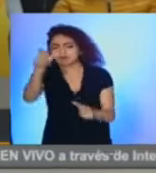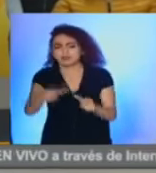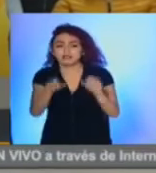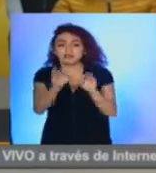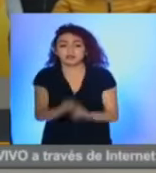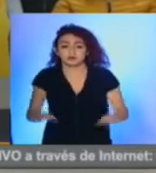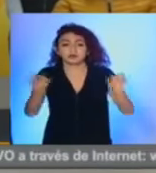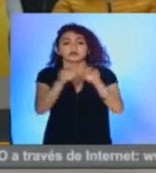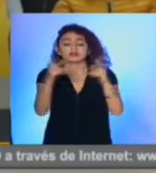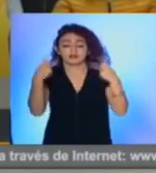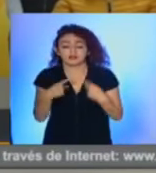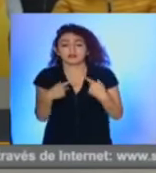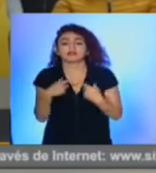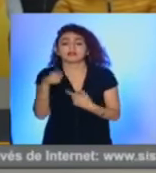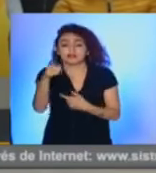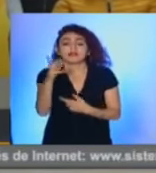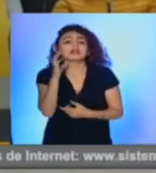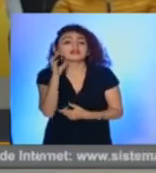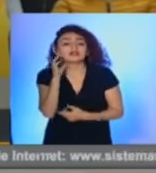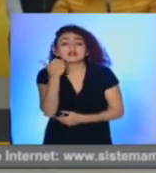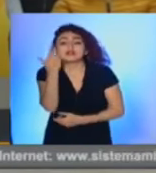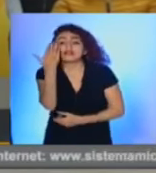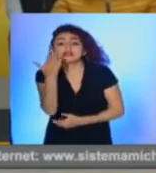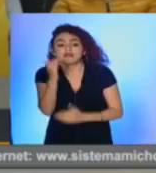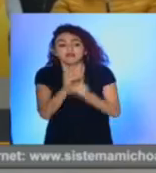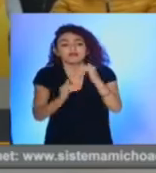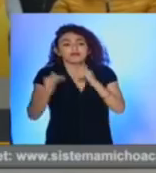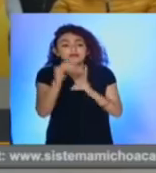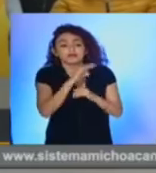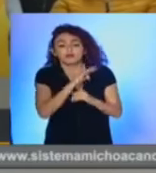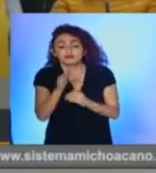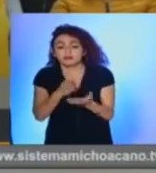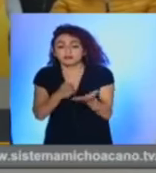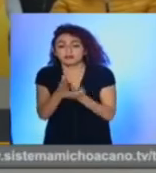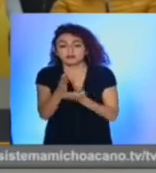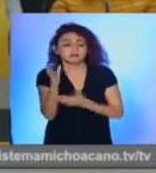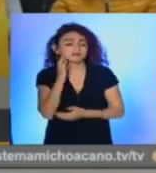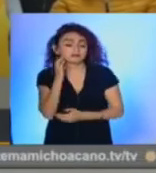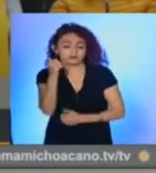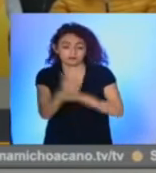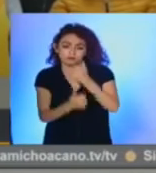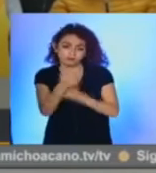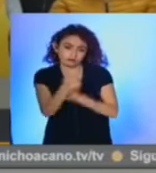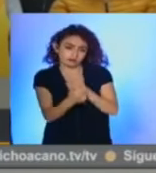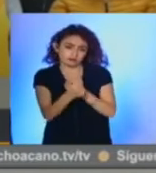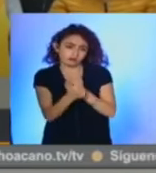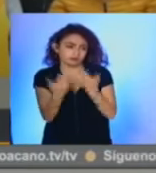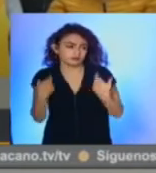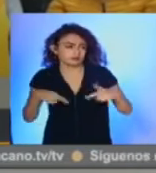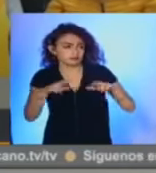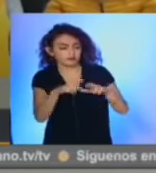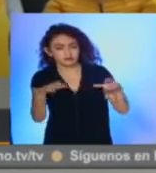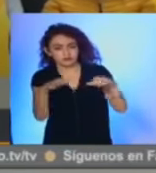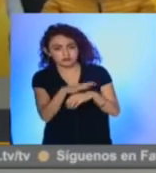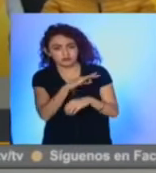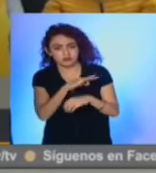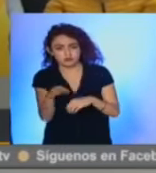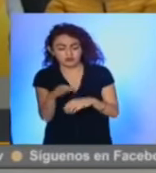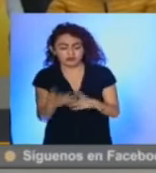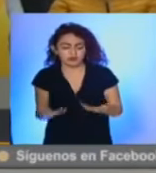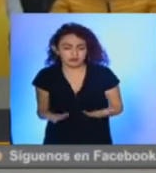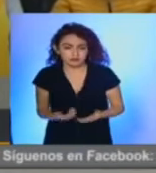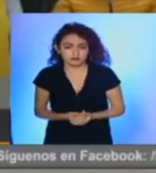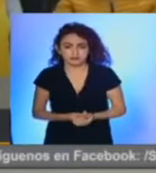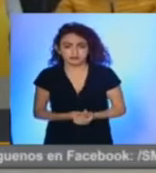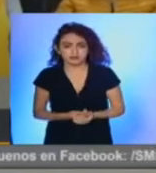que también se están perfilando y están buscando poder acceder a esta representación que se pueda dar